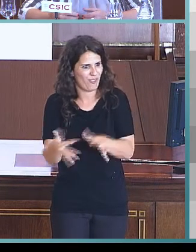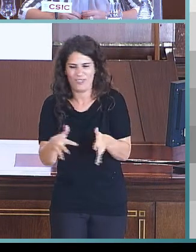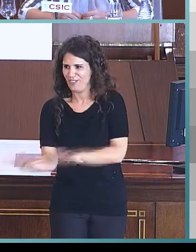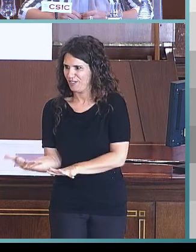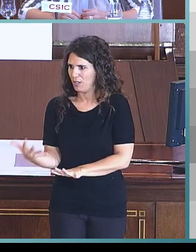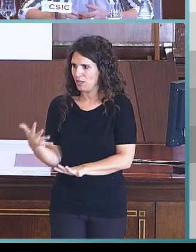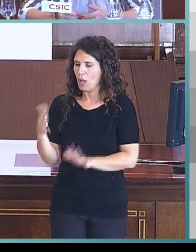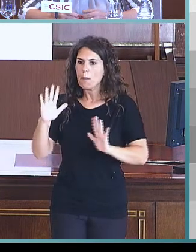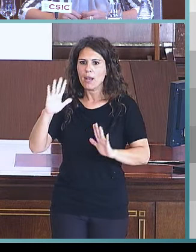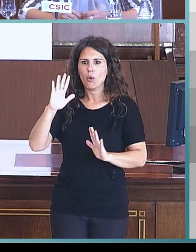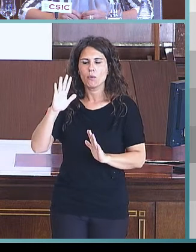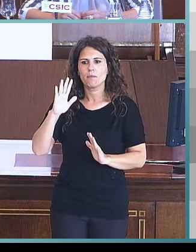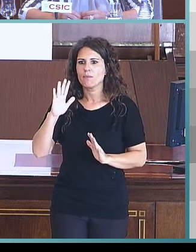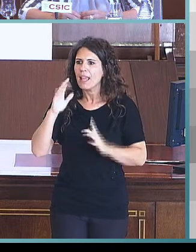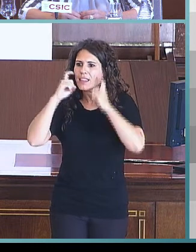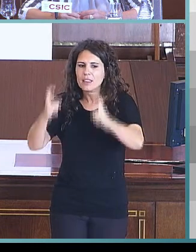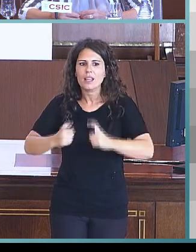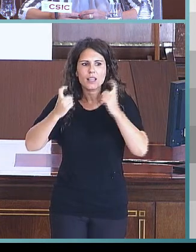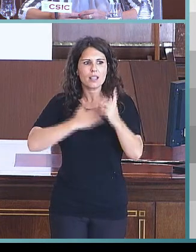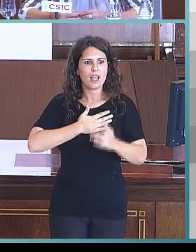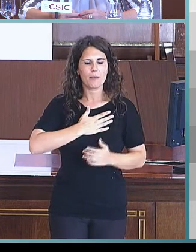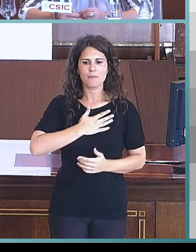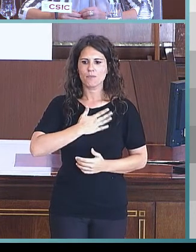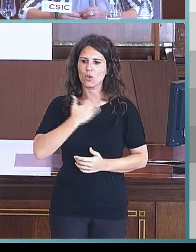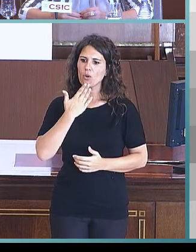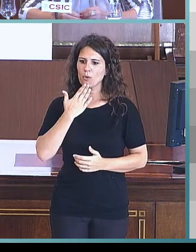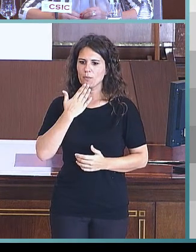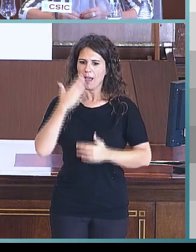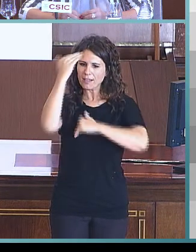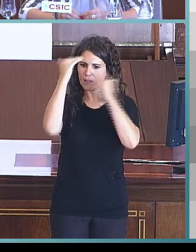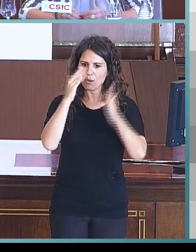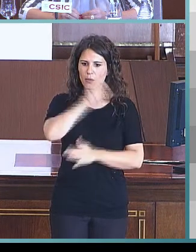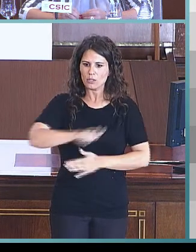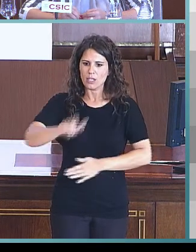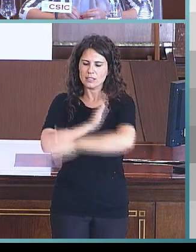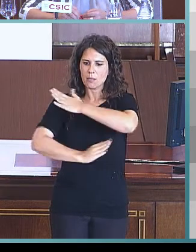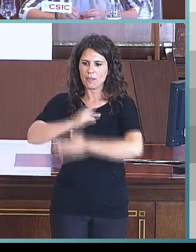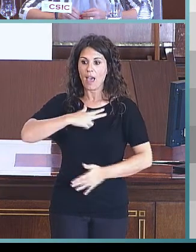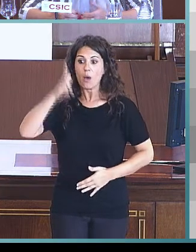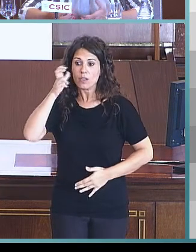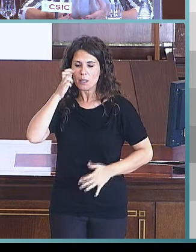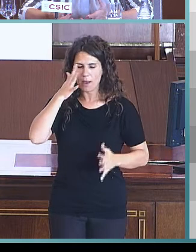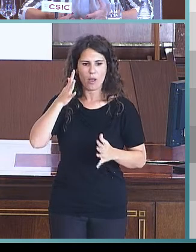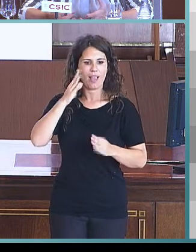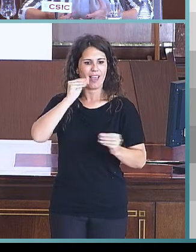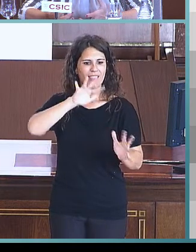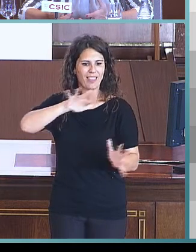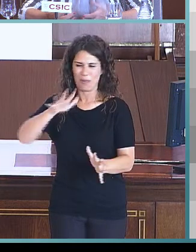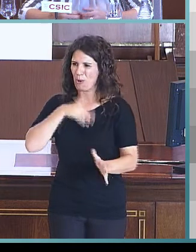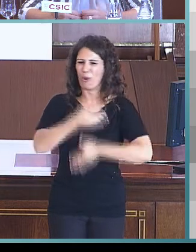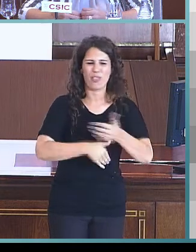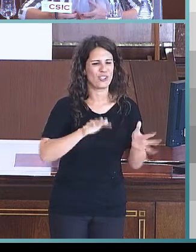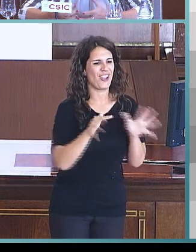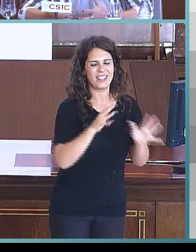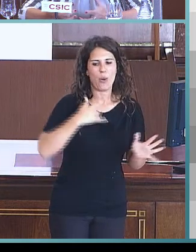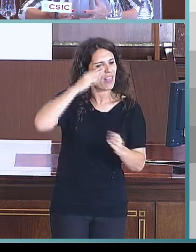sin perder, intentando no perder nuestra identidad de atención a personas con discapacidad auditiva. Entonces, ahora conforma el